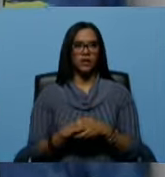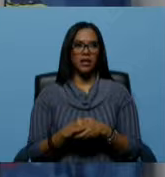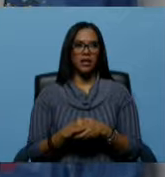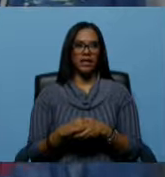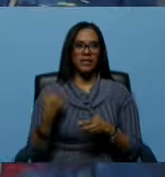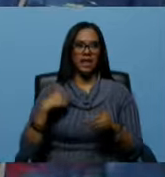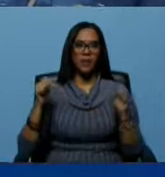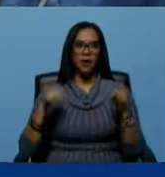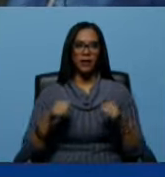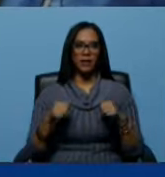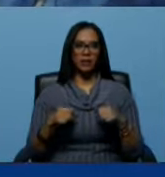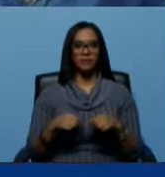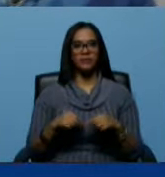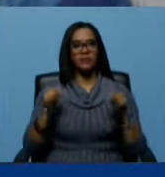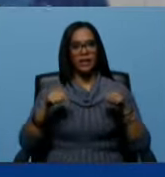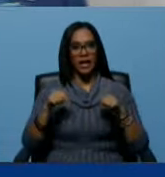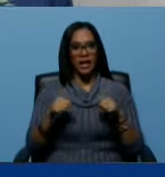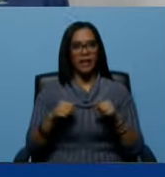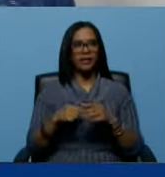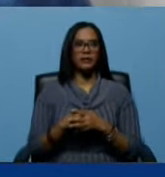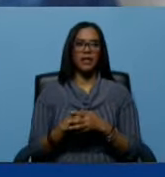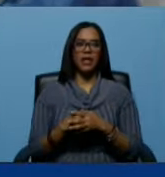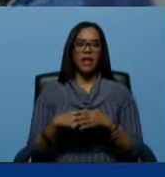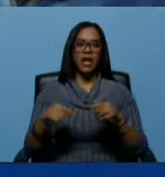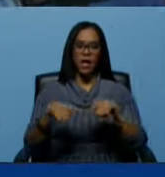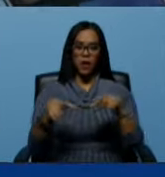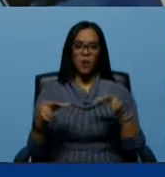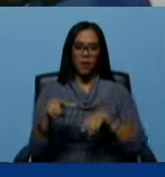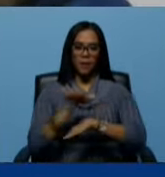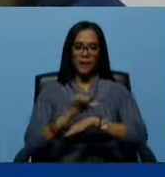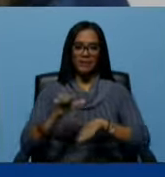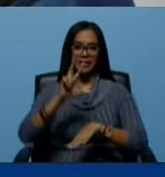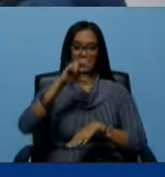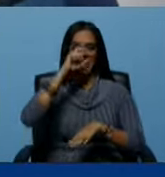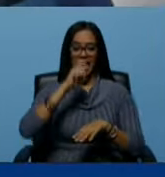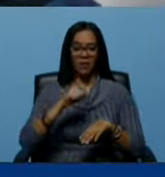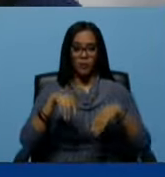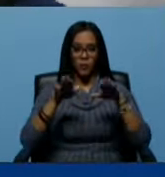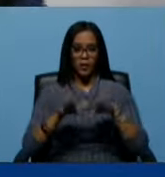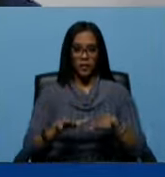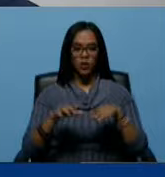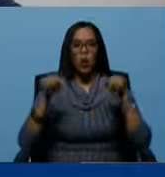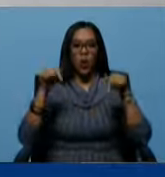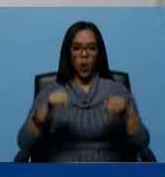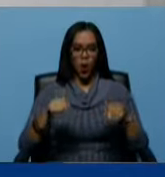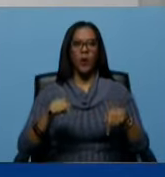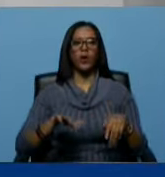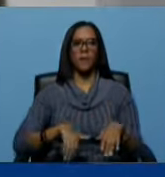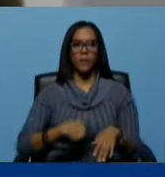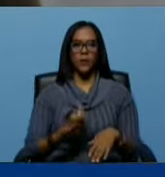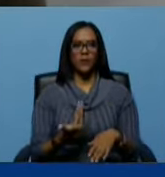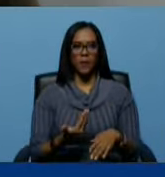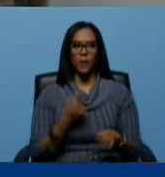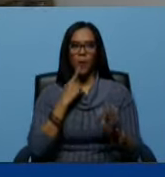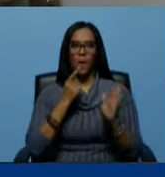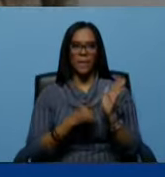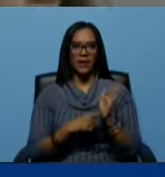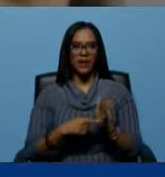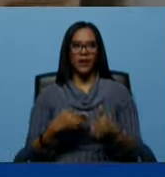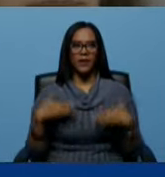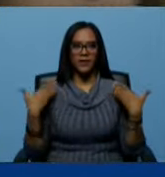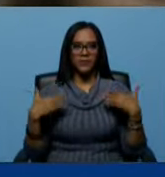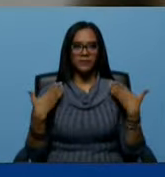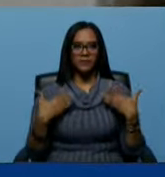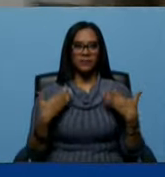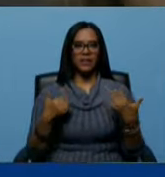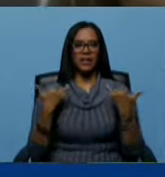Este es el quirófano al que yo le hablaba, que estuvo por tres años paralizado. Hoy podemos cumplir con la satisfacción de que